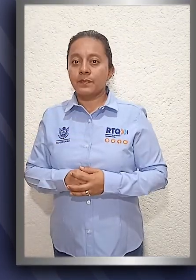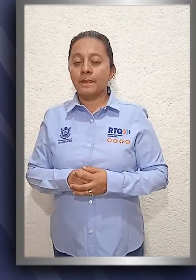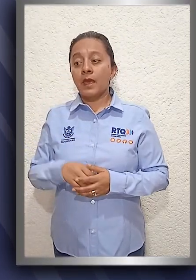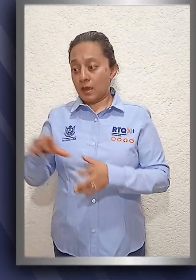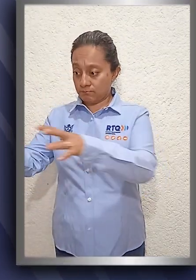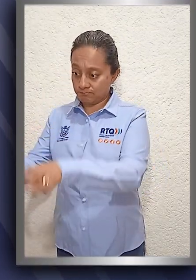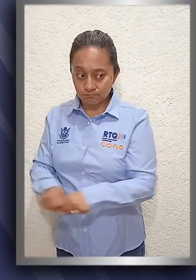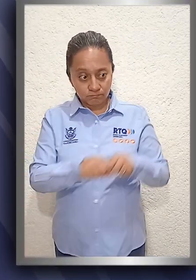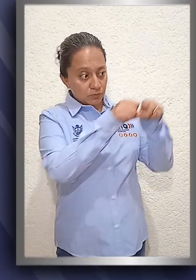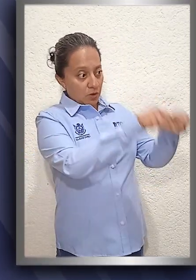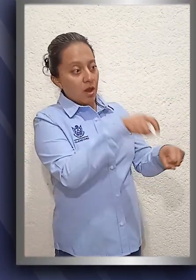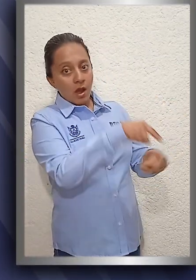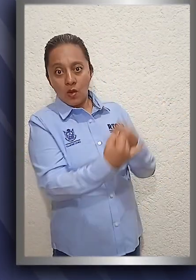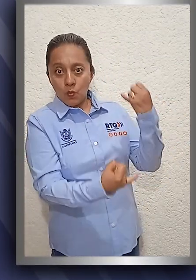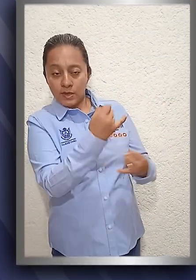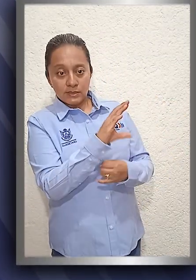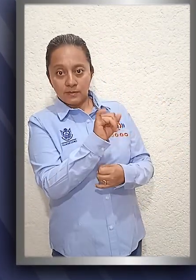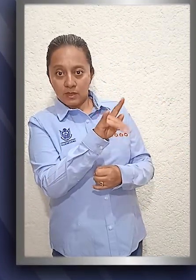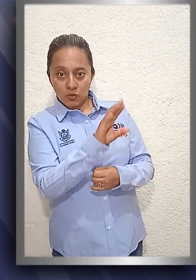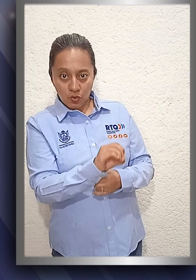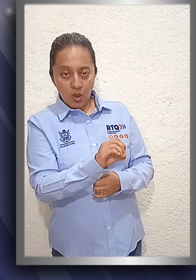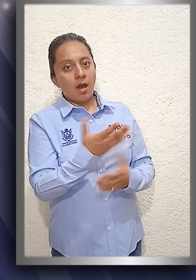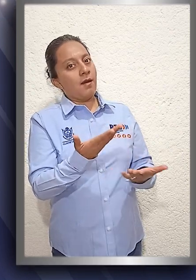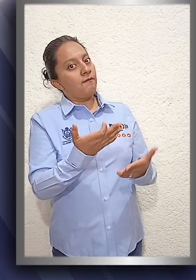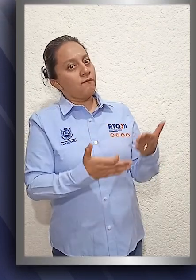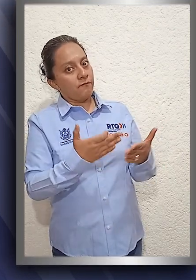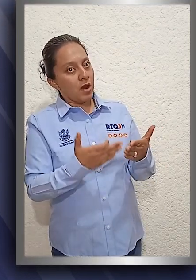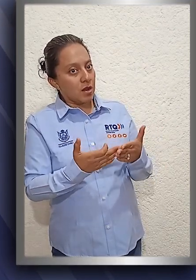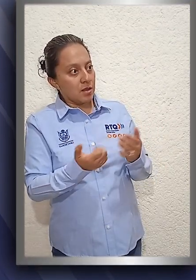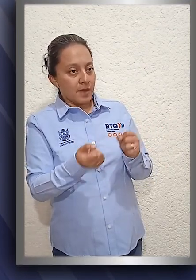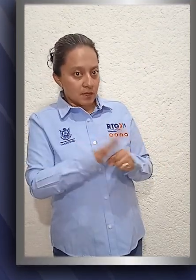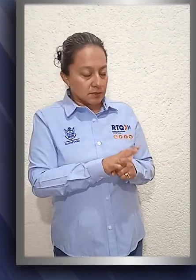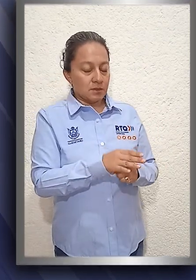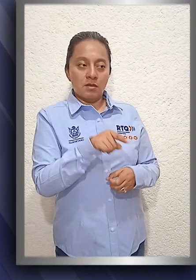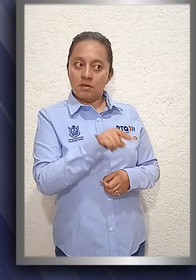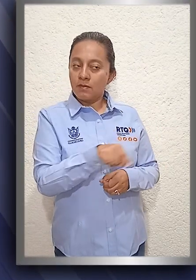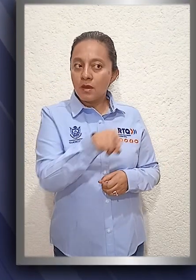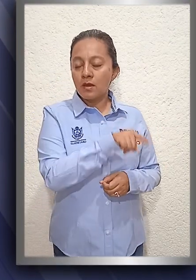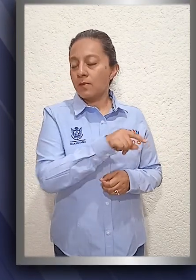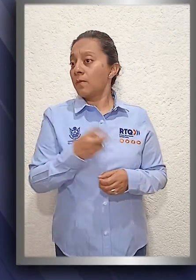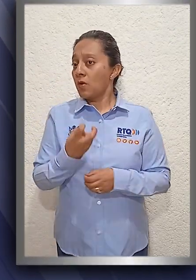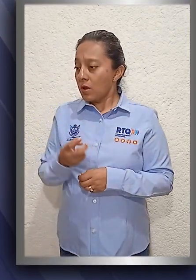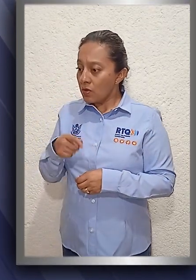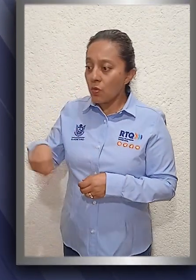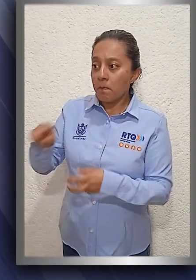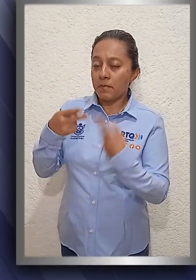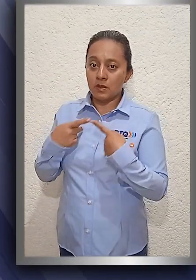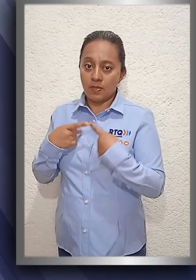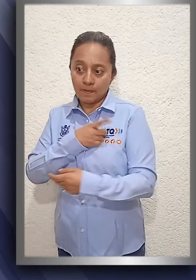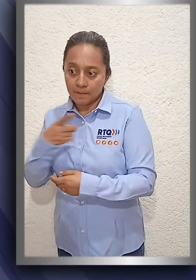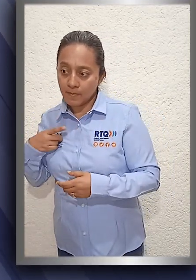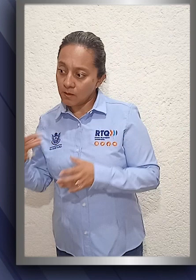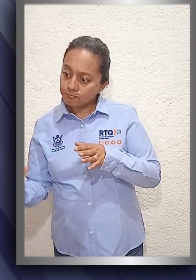justicia administrativa, por lo cual la policía estatal reitera a la población la importancia de su mayor trabajo mediante los reportes a las